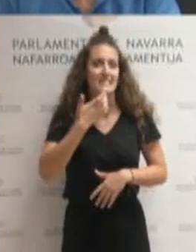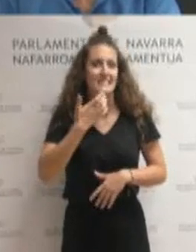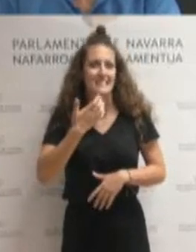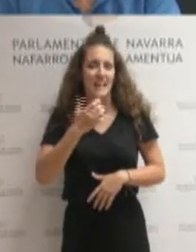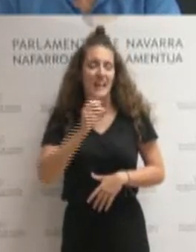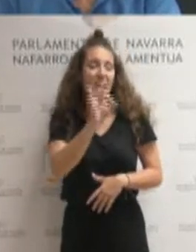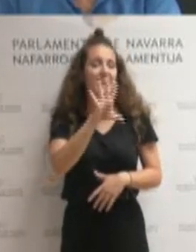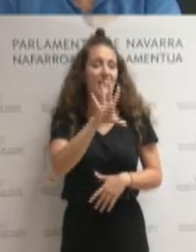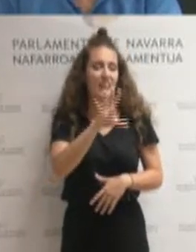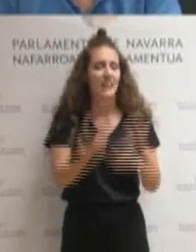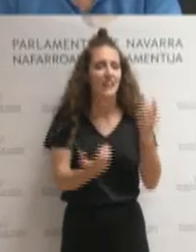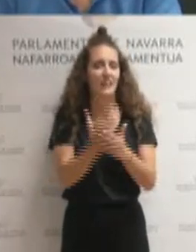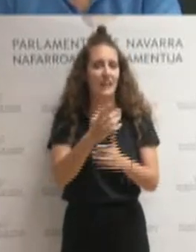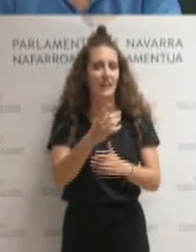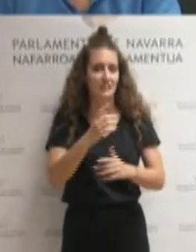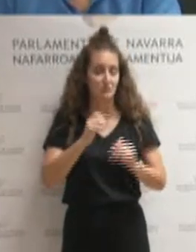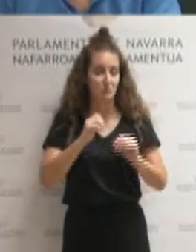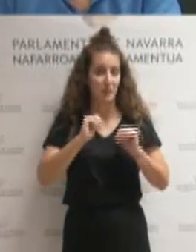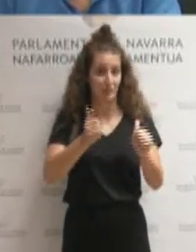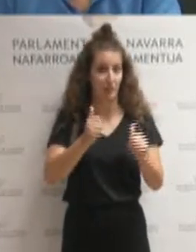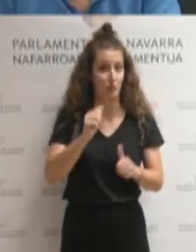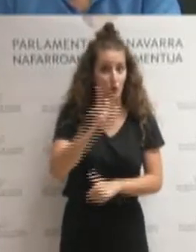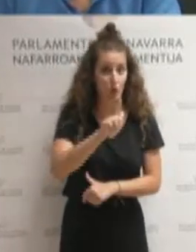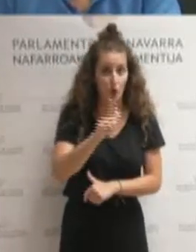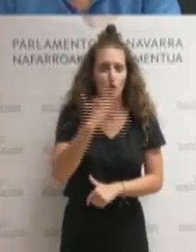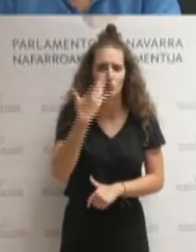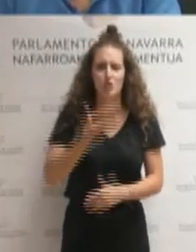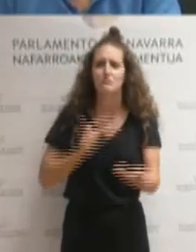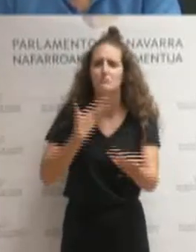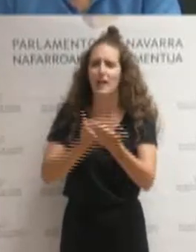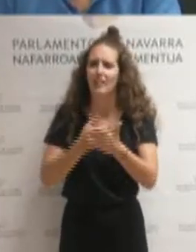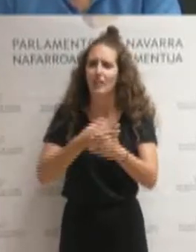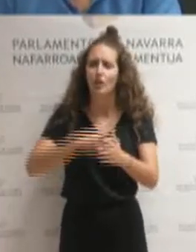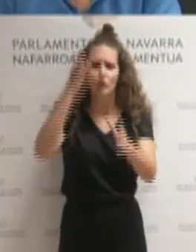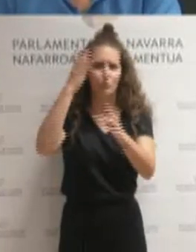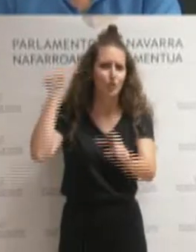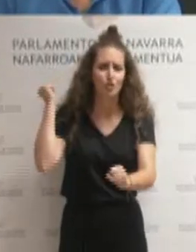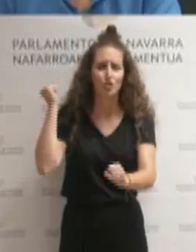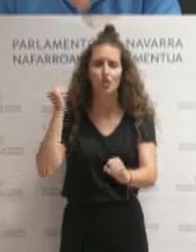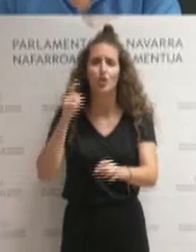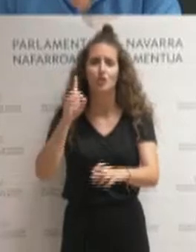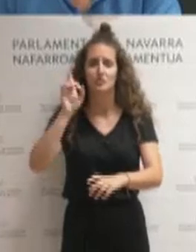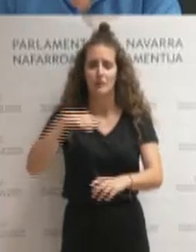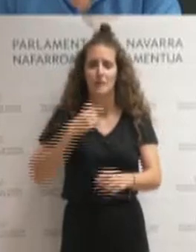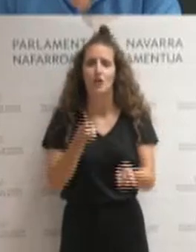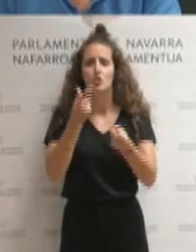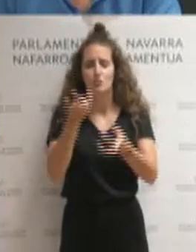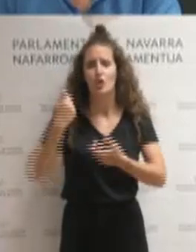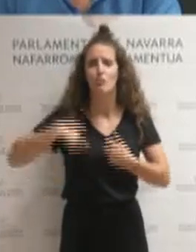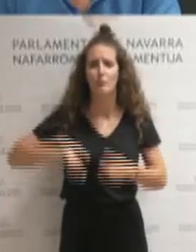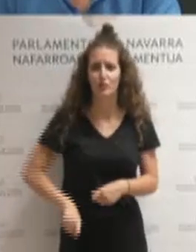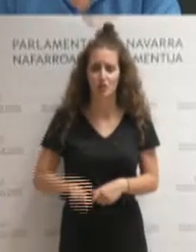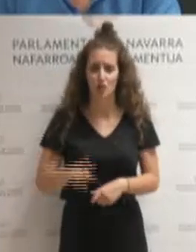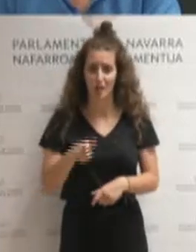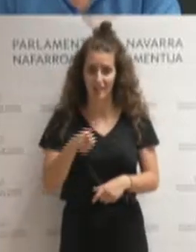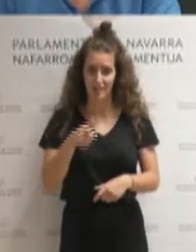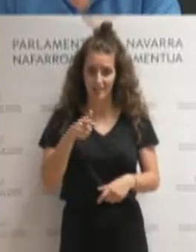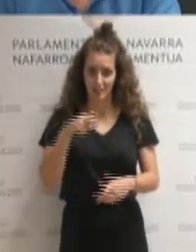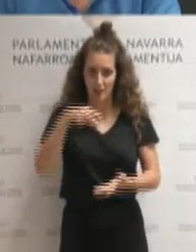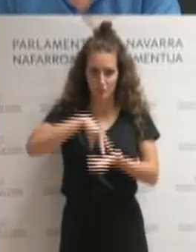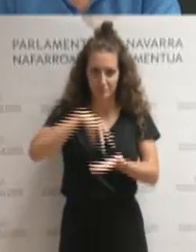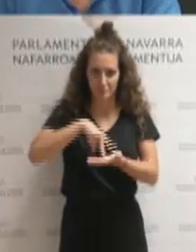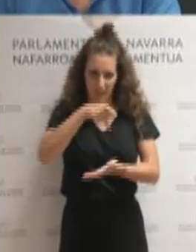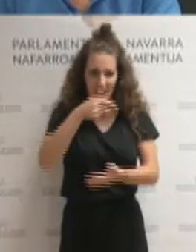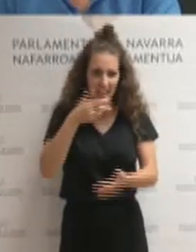hemos pedido los protocolos. Hemos pedido, en fin, la relación de número de profesionales que han estado atendiendo